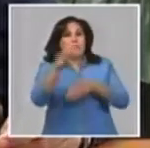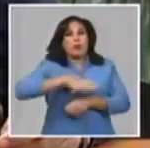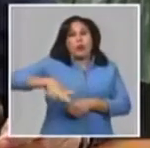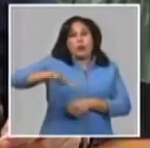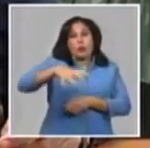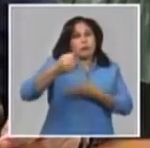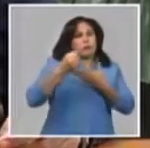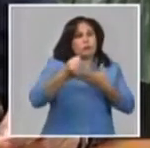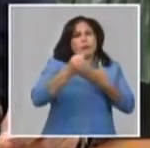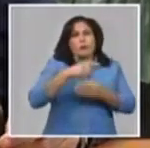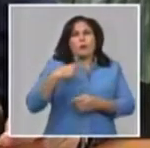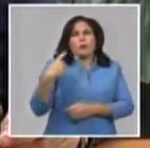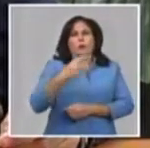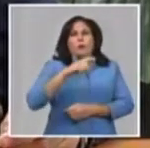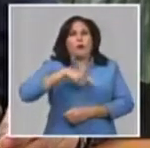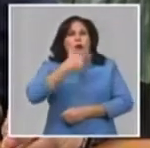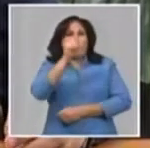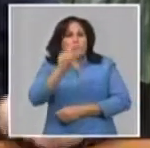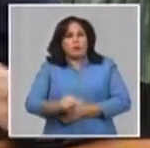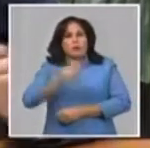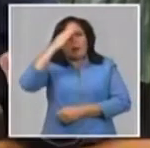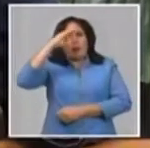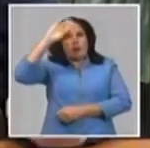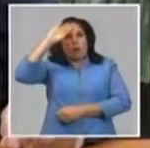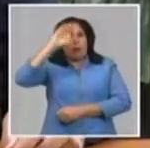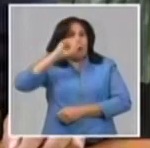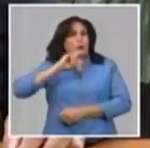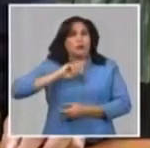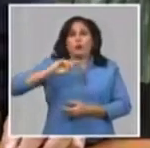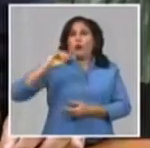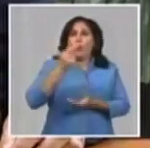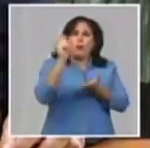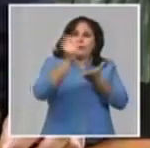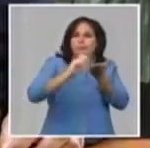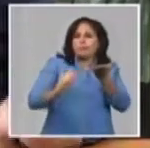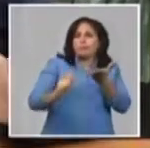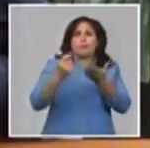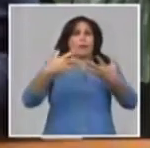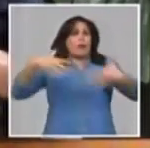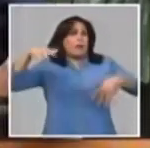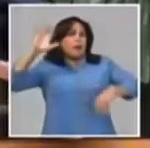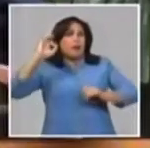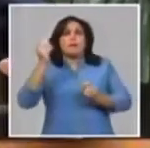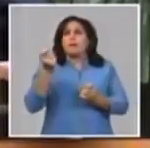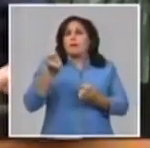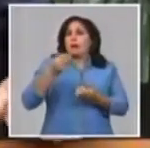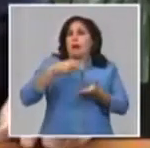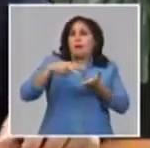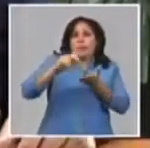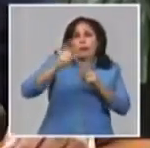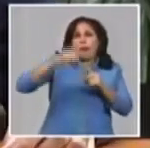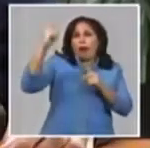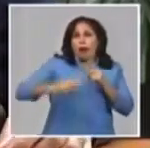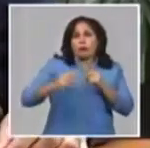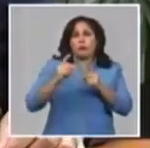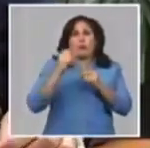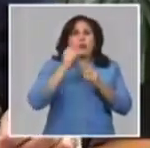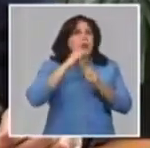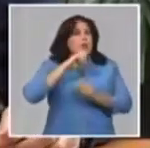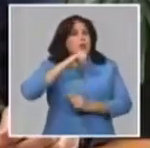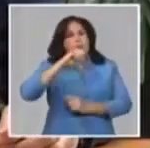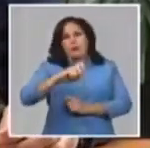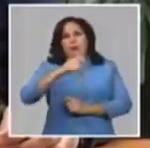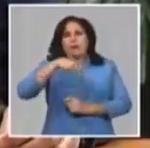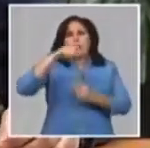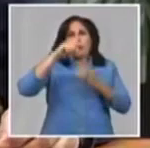solidaria por parte de nuestros artistas. Todas las manifestaciones han participado. A mí me sería imposible enumerar lo que se ha hecho